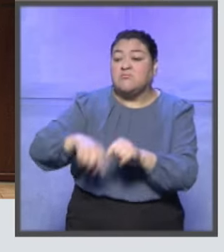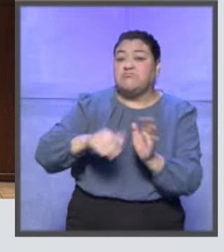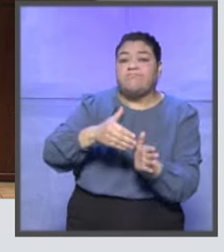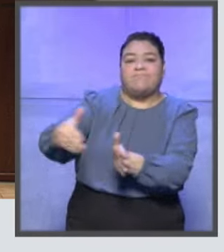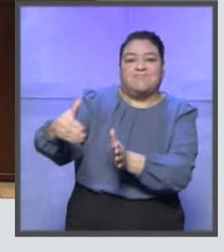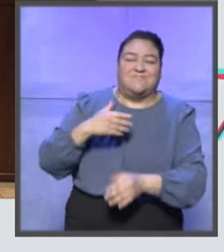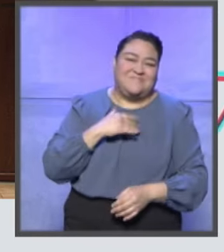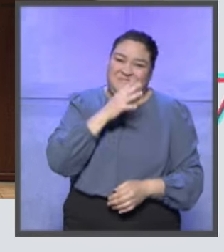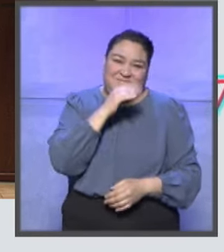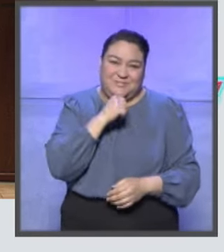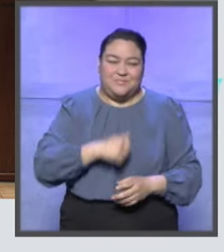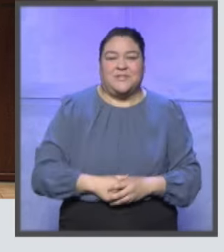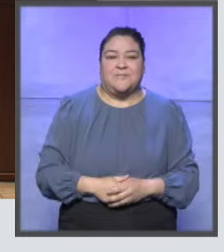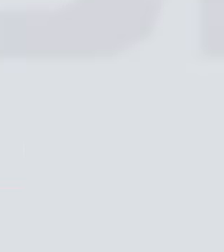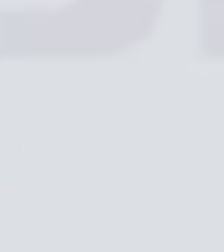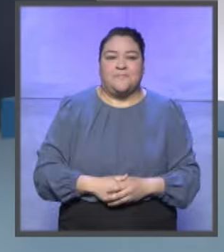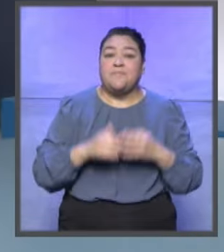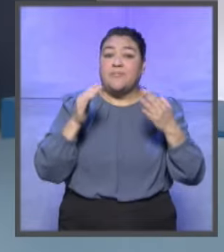a la justicia.